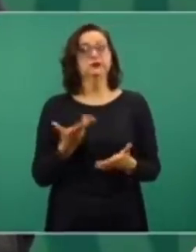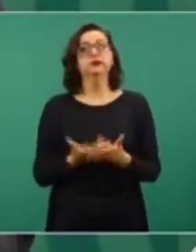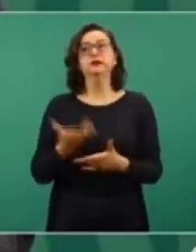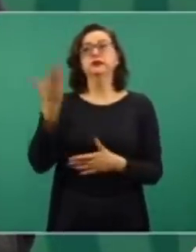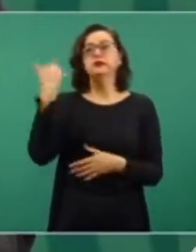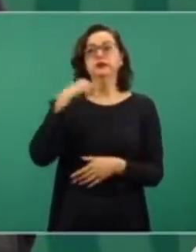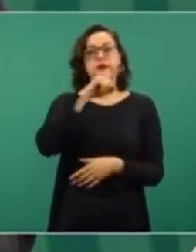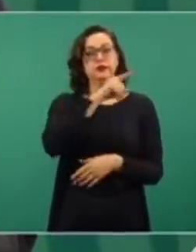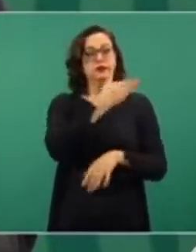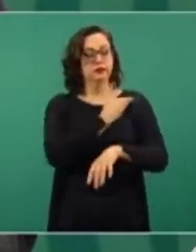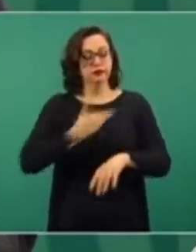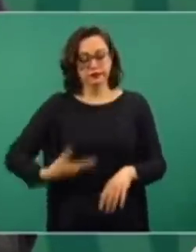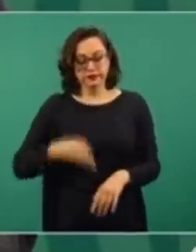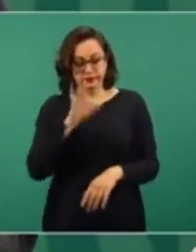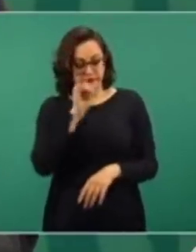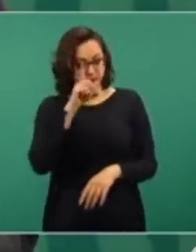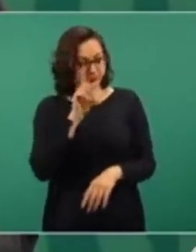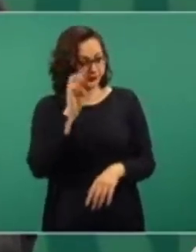el presidente Biden